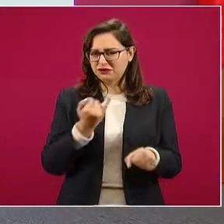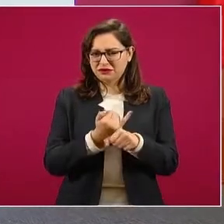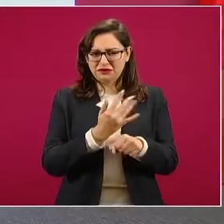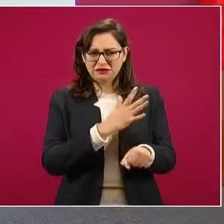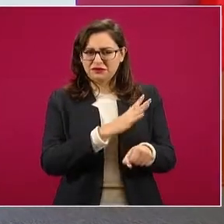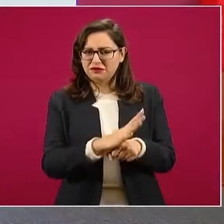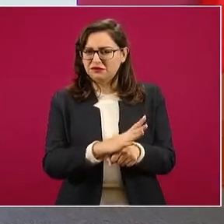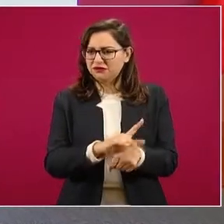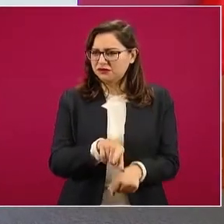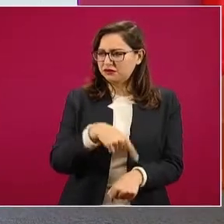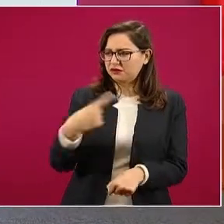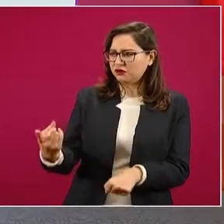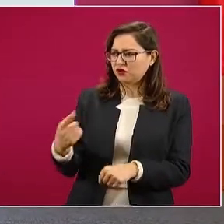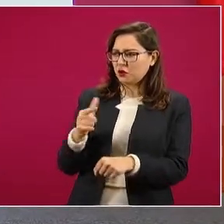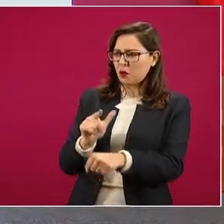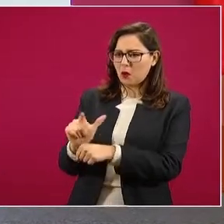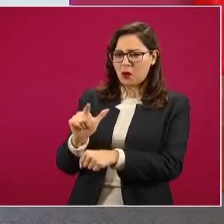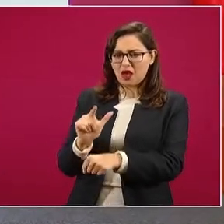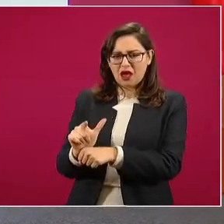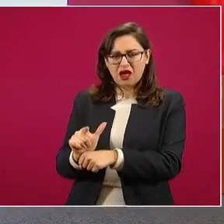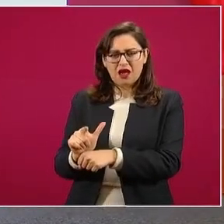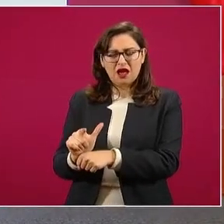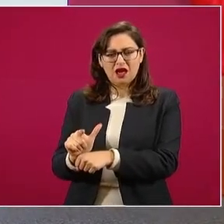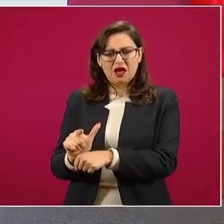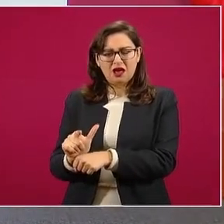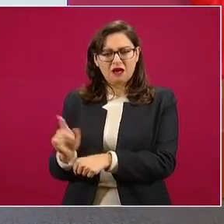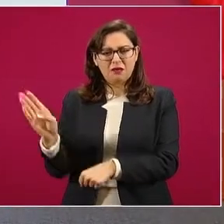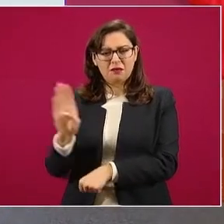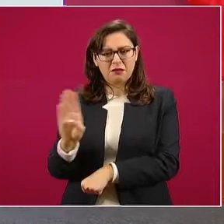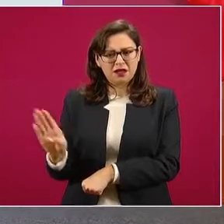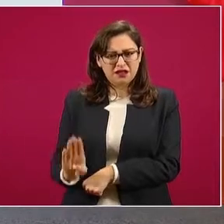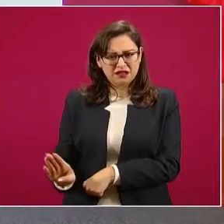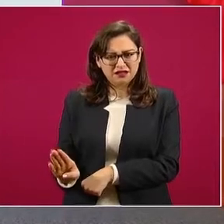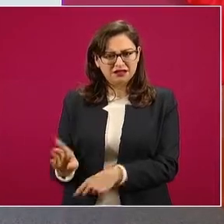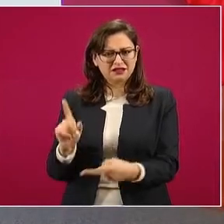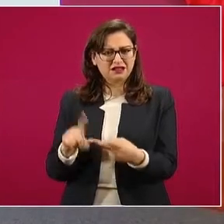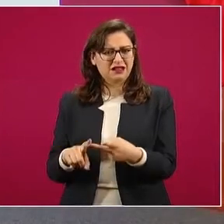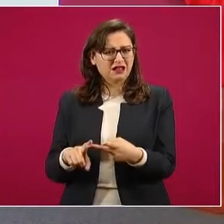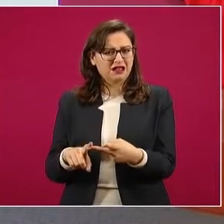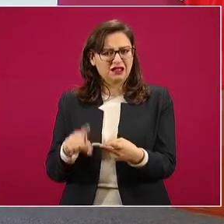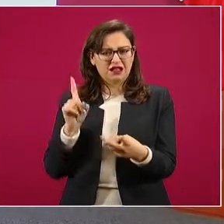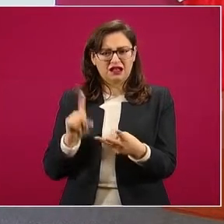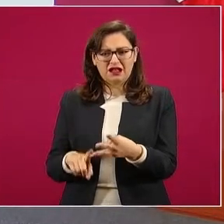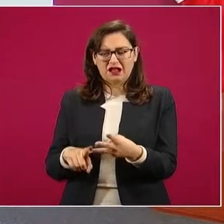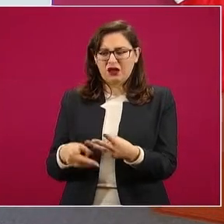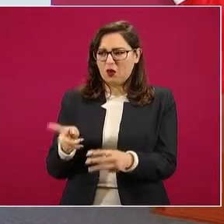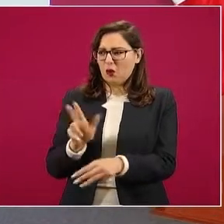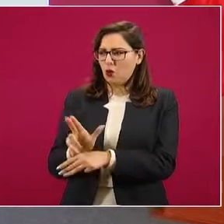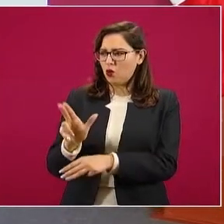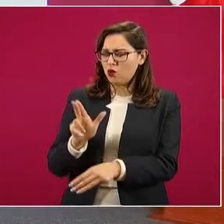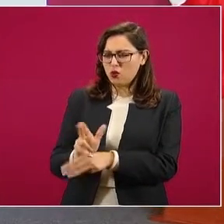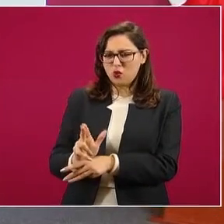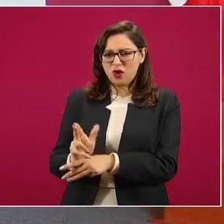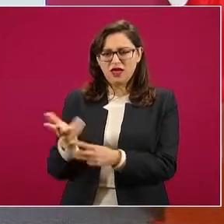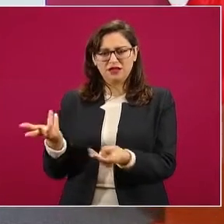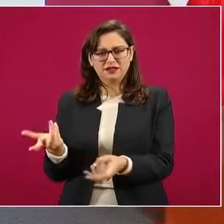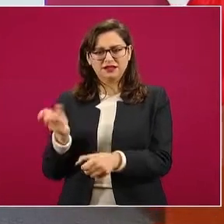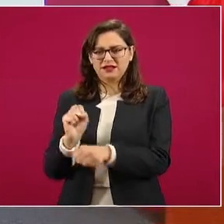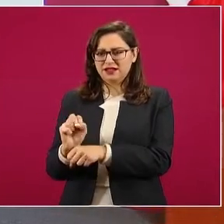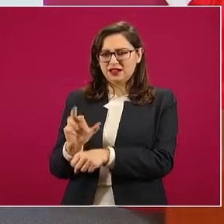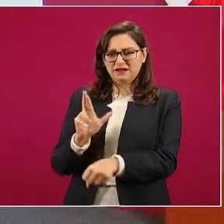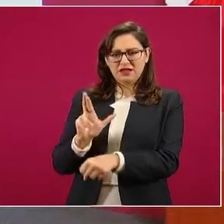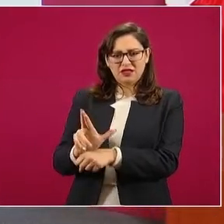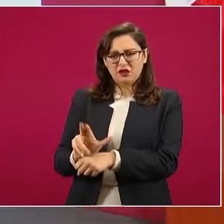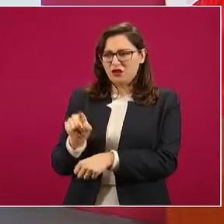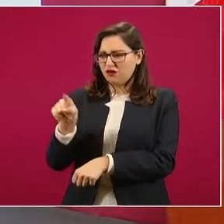Belice, en Honduras, en El Salvador sea más elevado que en México.